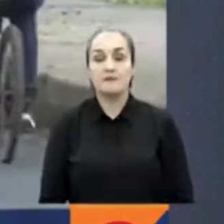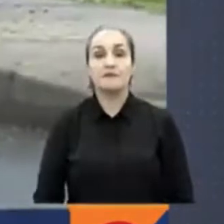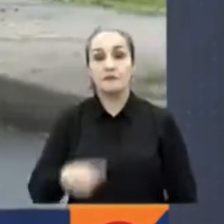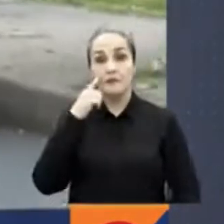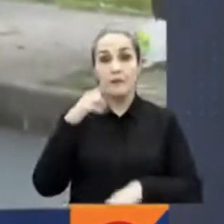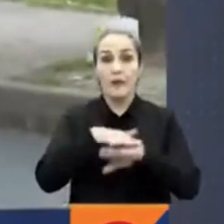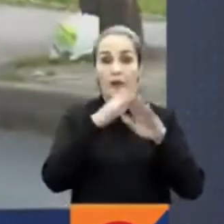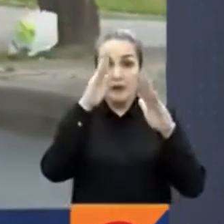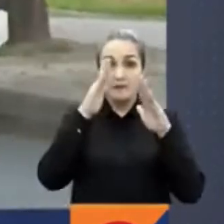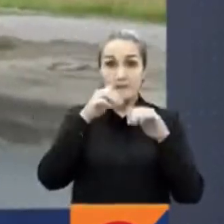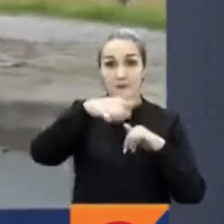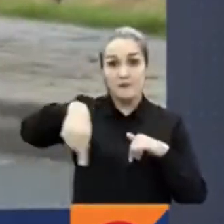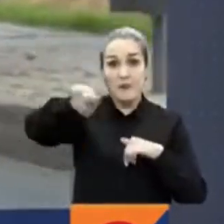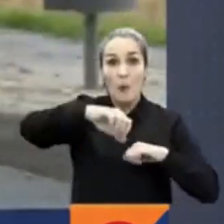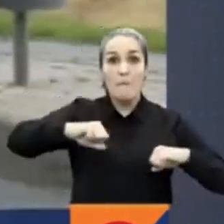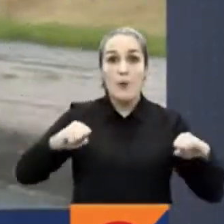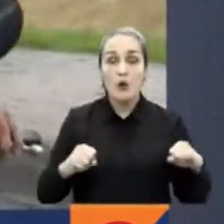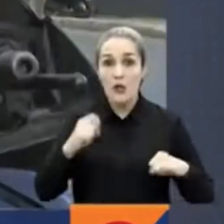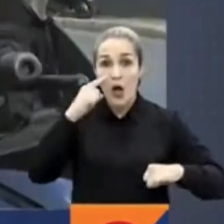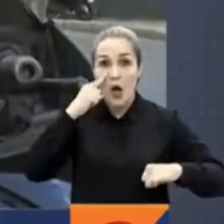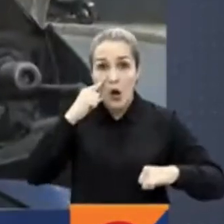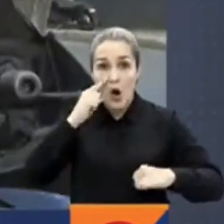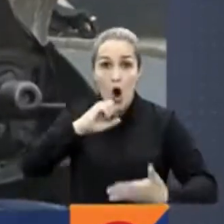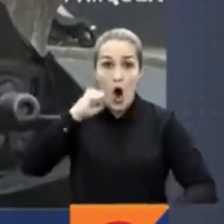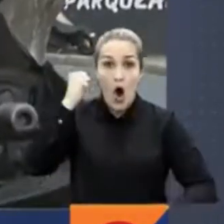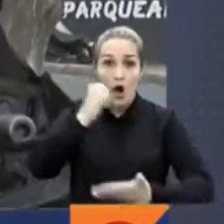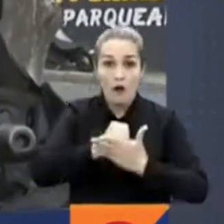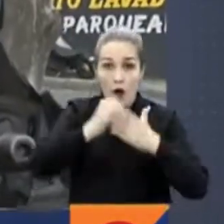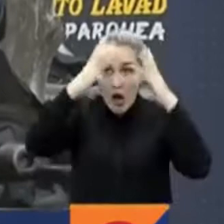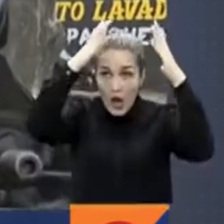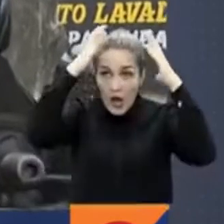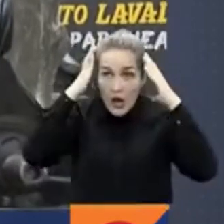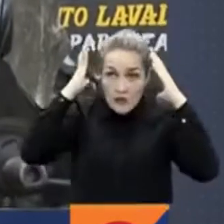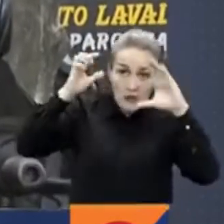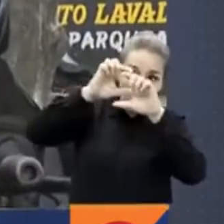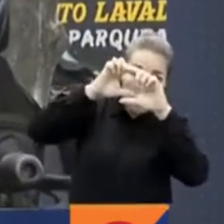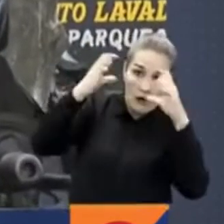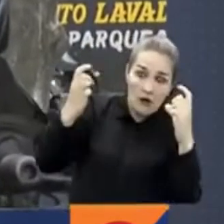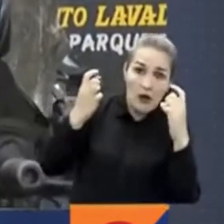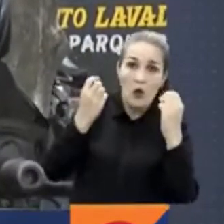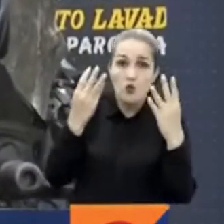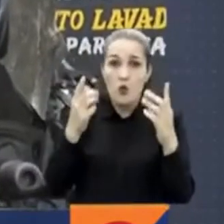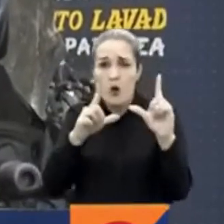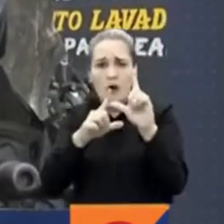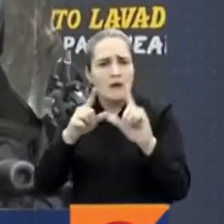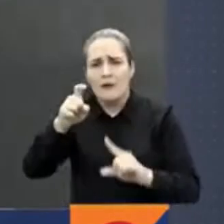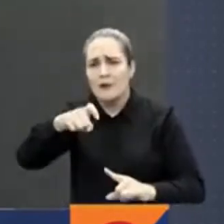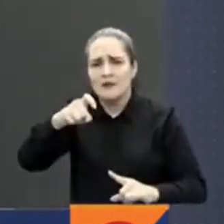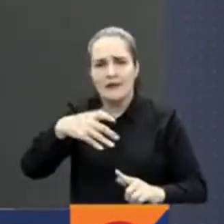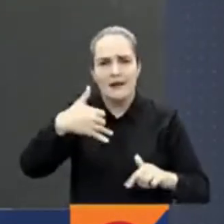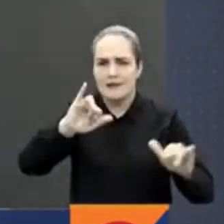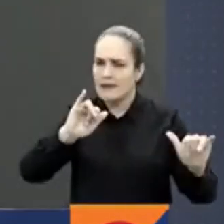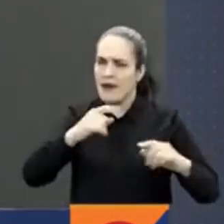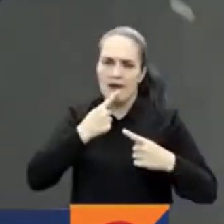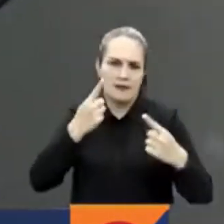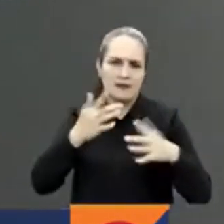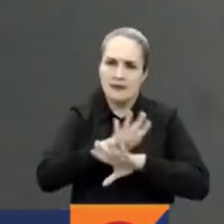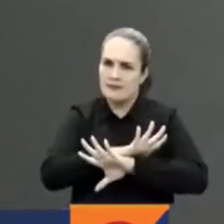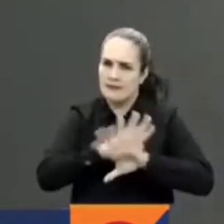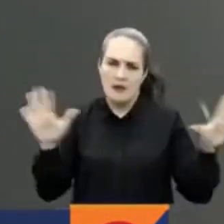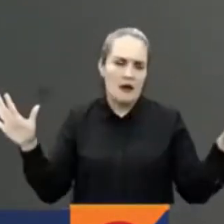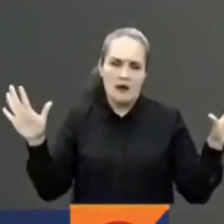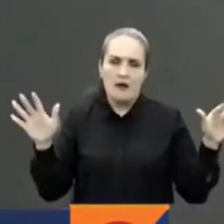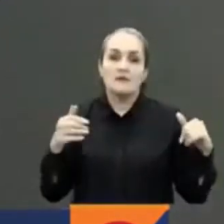Atención motociclistas de Bogotá, no será obligatorio llevar marcada la placa de la moto en el casco. Así lo dio a